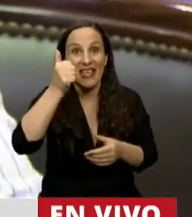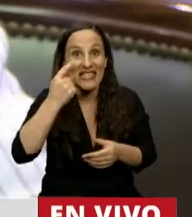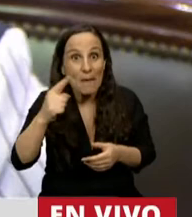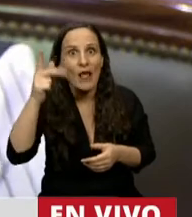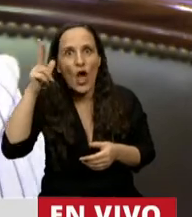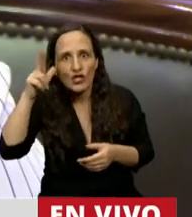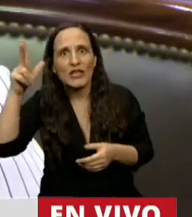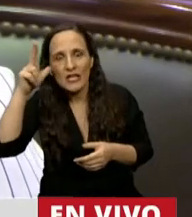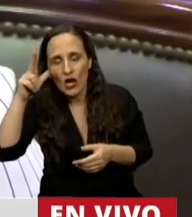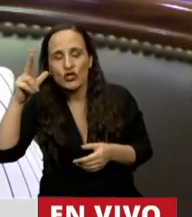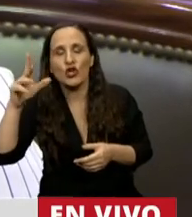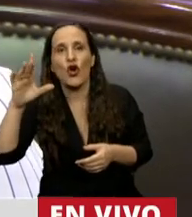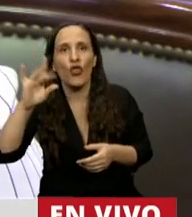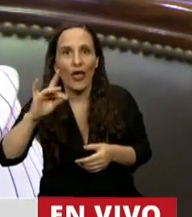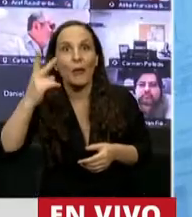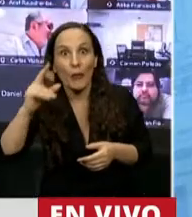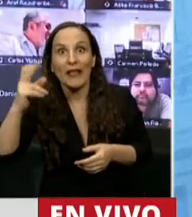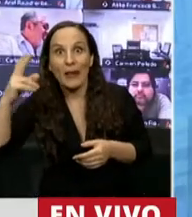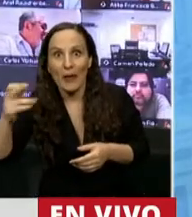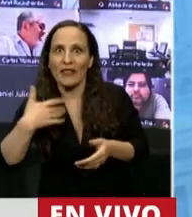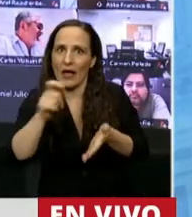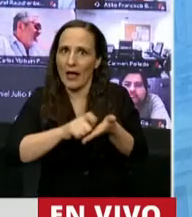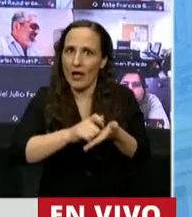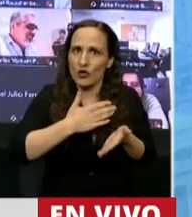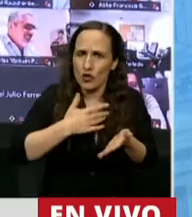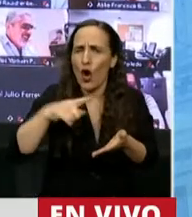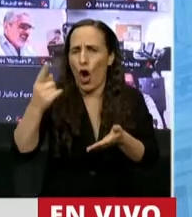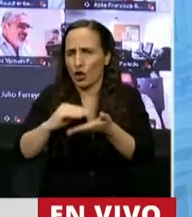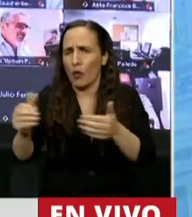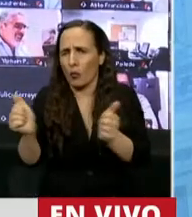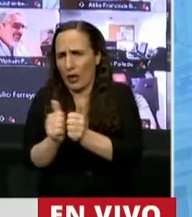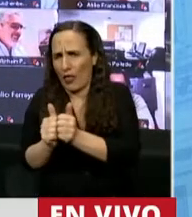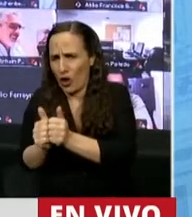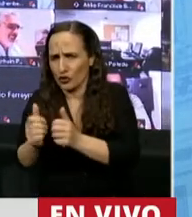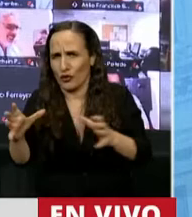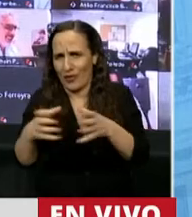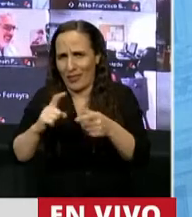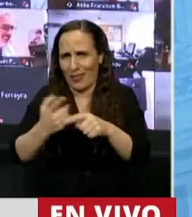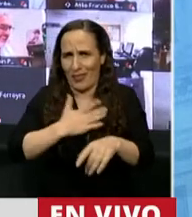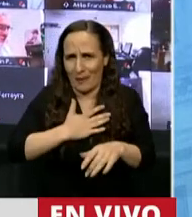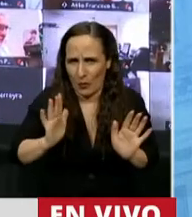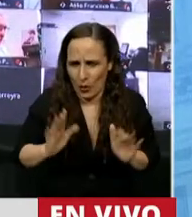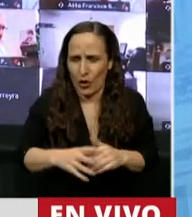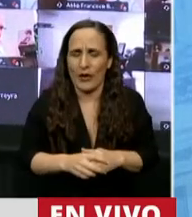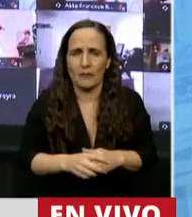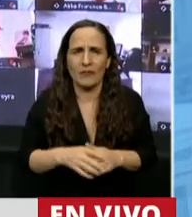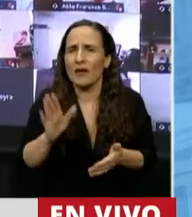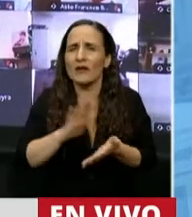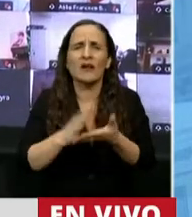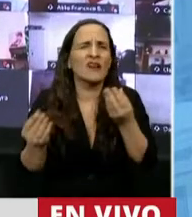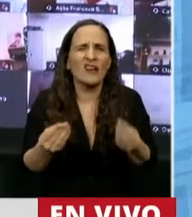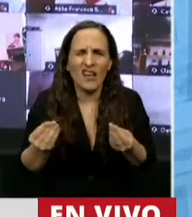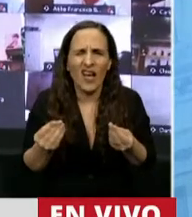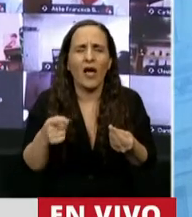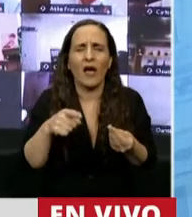.088 de 2020 de mi autoría, acompañados por otros diputados de mi bloque. Está relacionado con las facultades